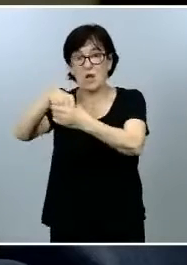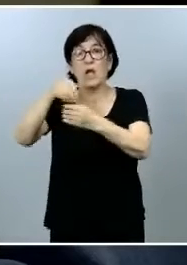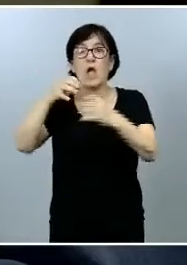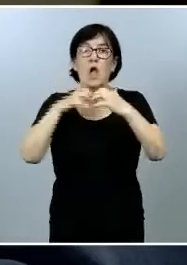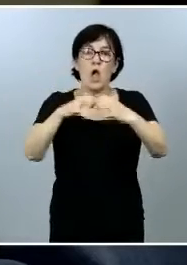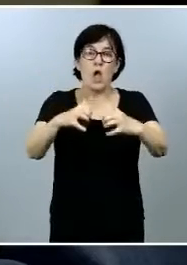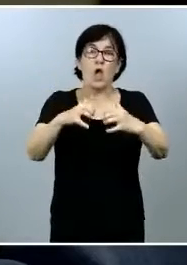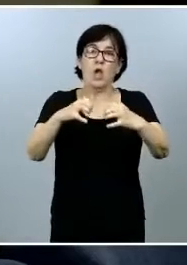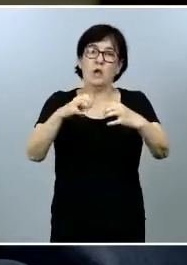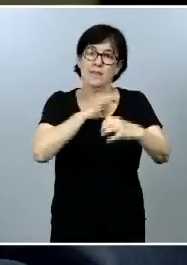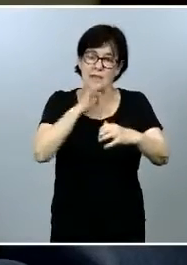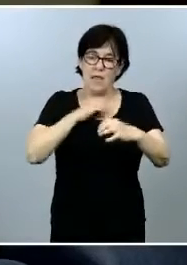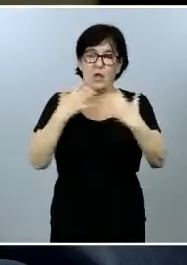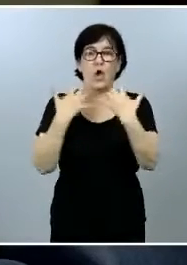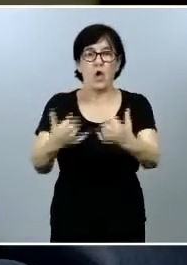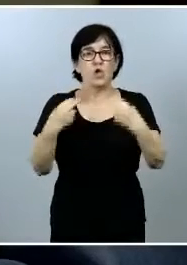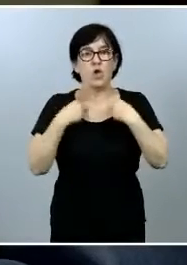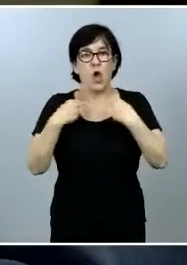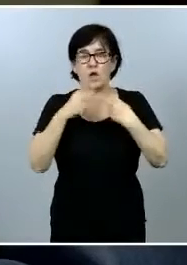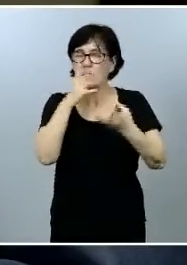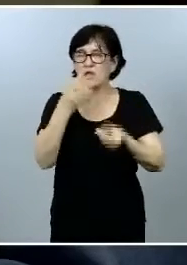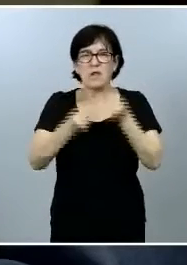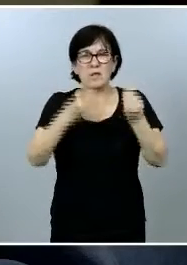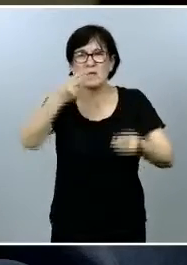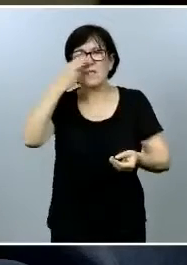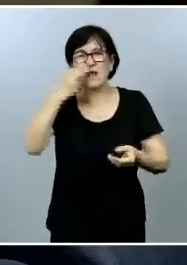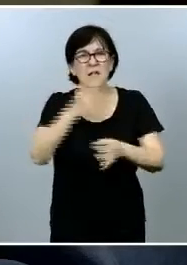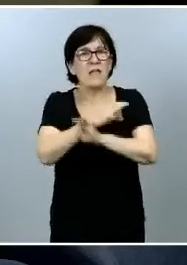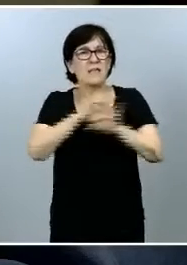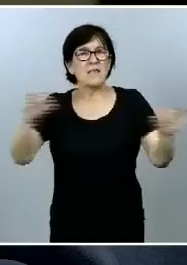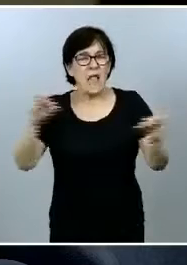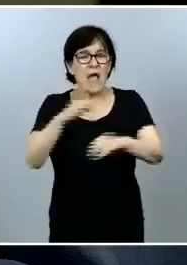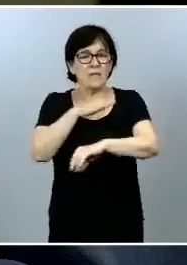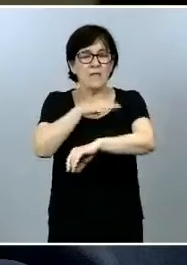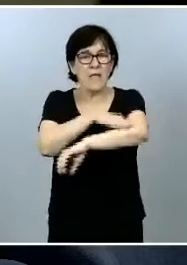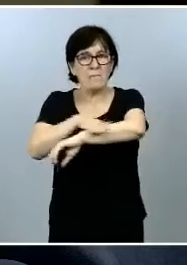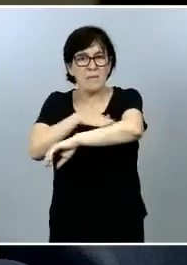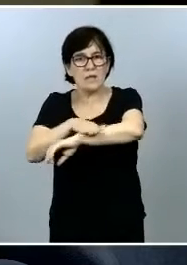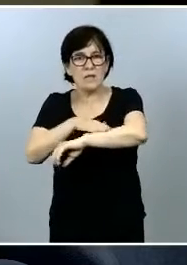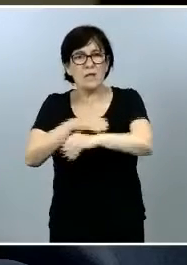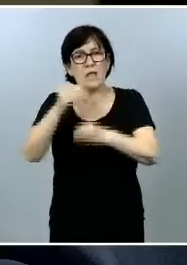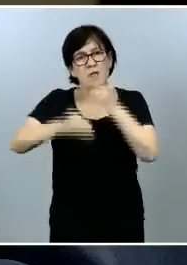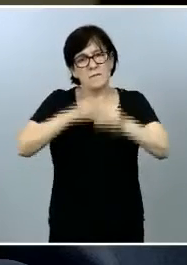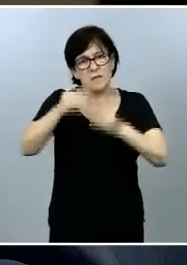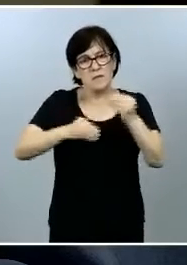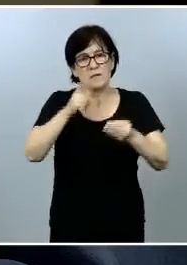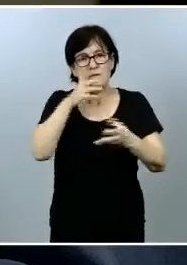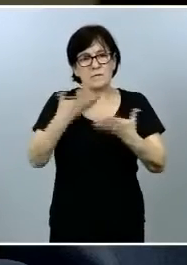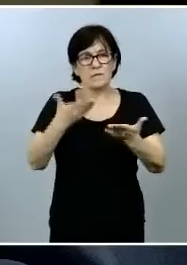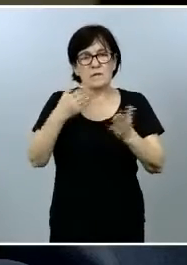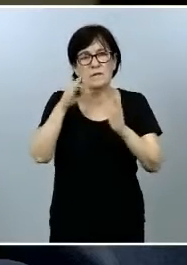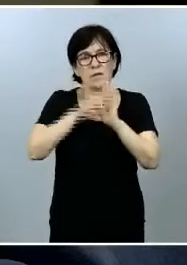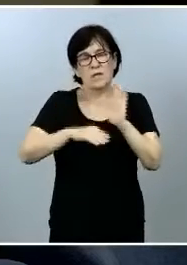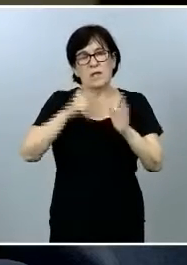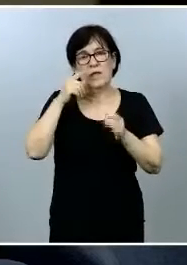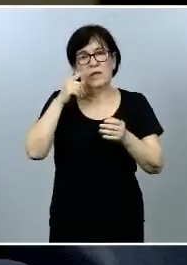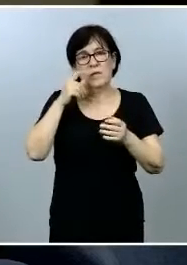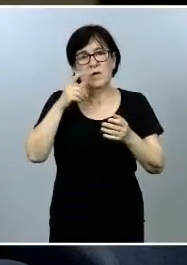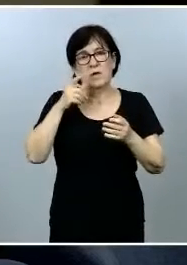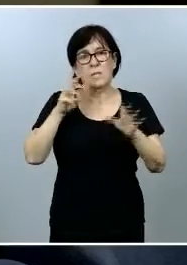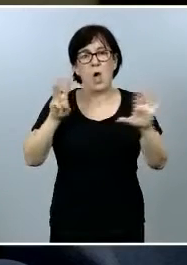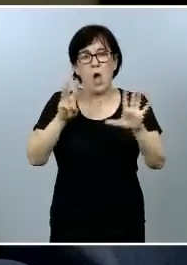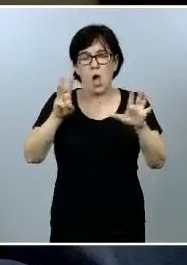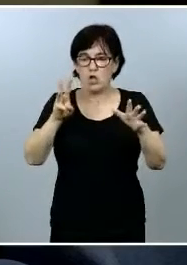se había interesado ni él ni nadie de su ministerio en las actuaciones que se estaban desarrollando sobre el 8M